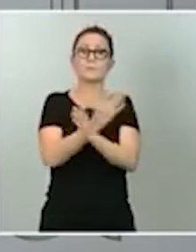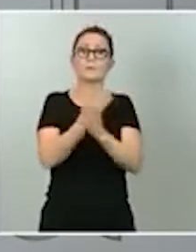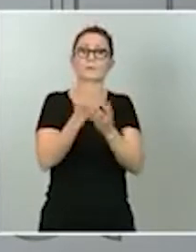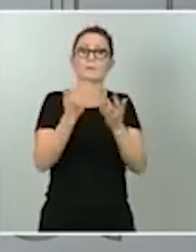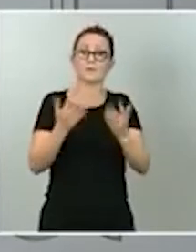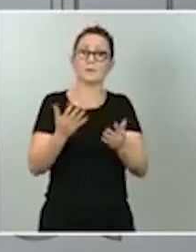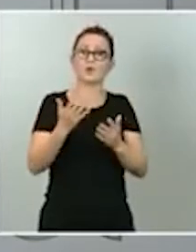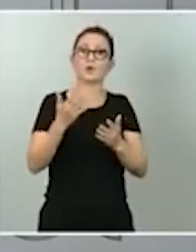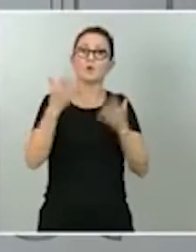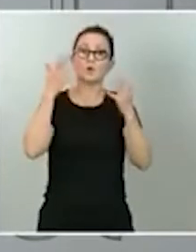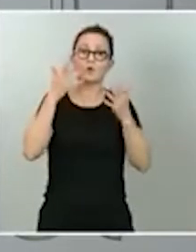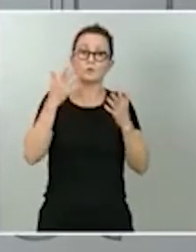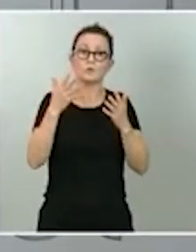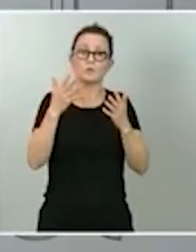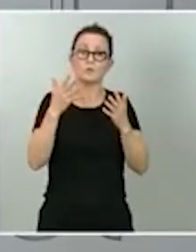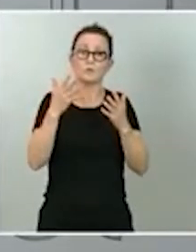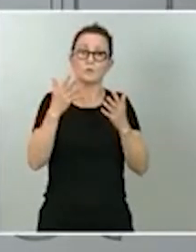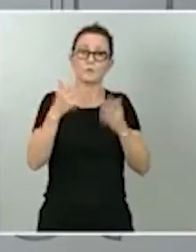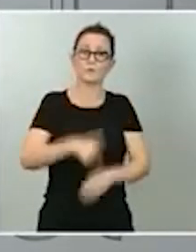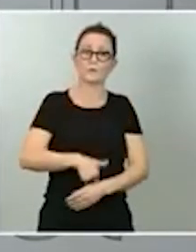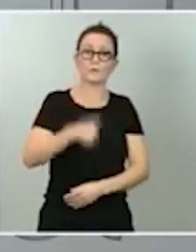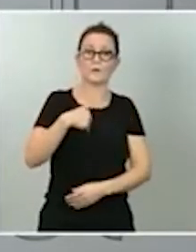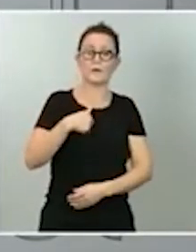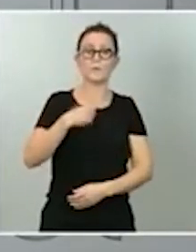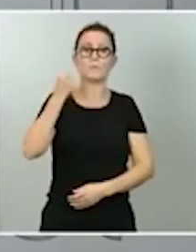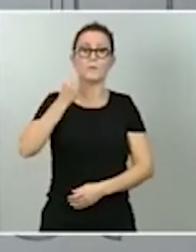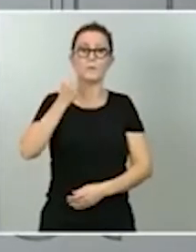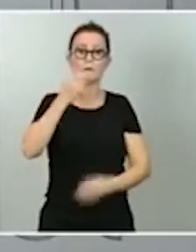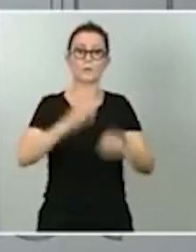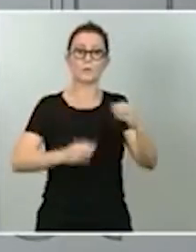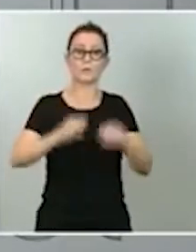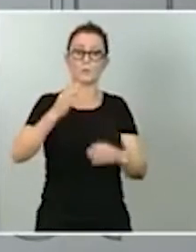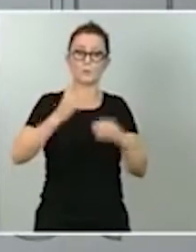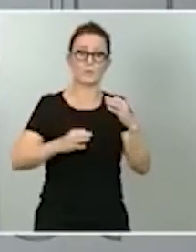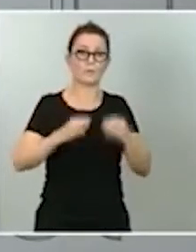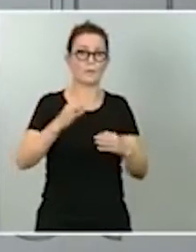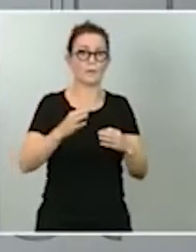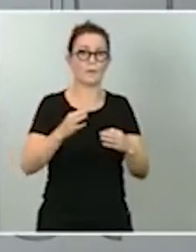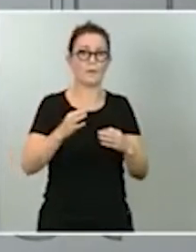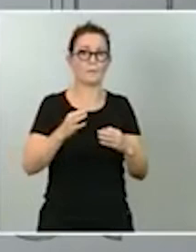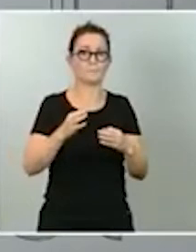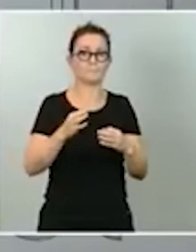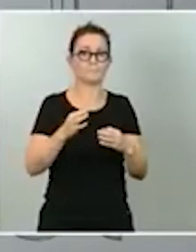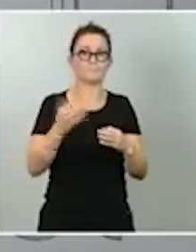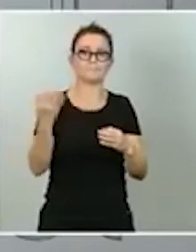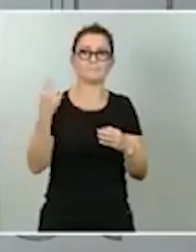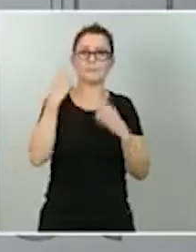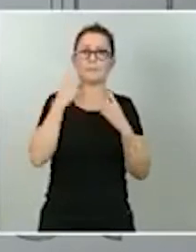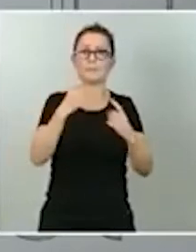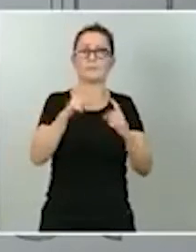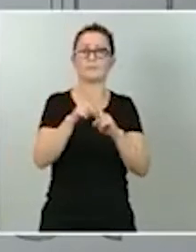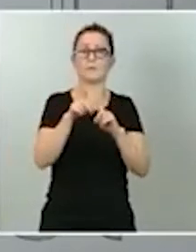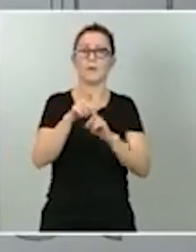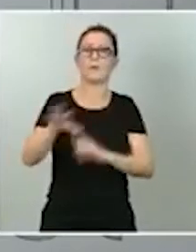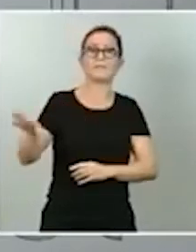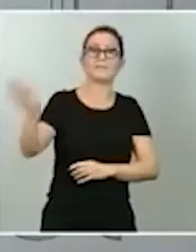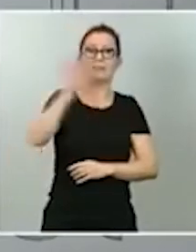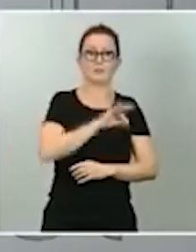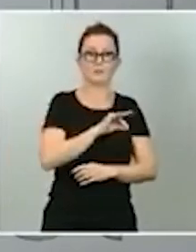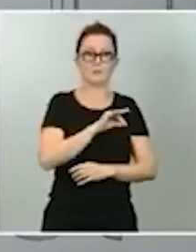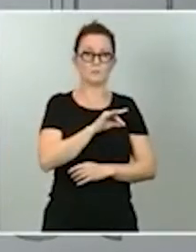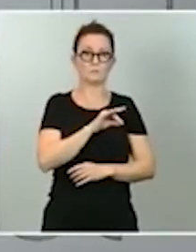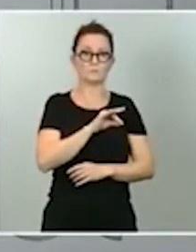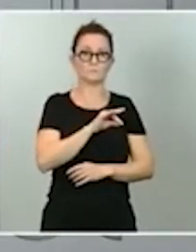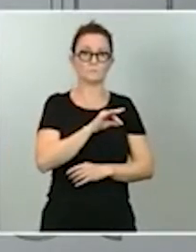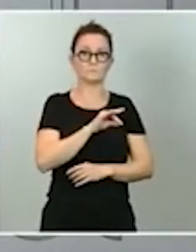Poder Judicial su mandato y, por tanto, con las dificultades que ello conlleva para tomar decisiones que condicionen, de alguna forma,